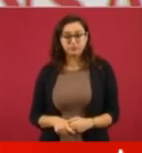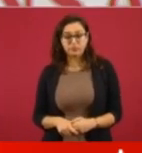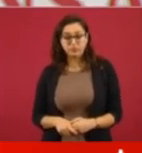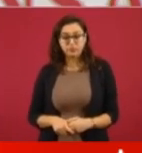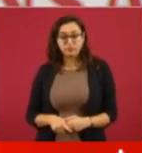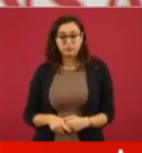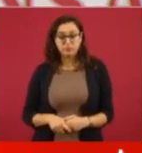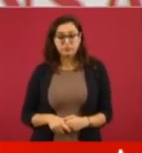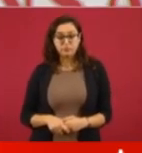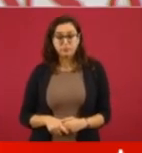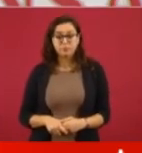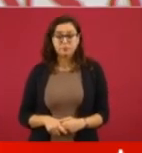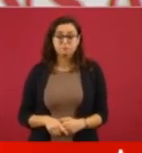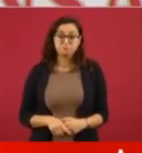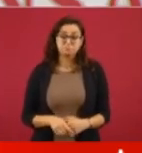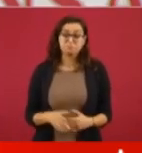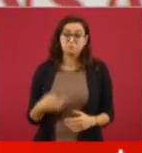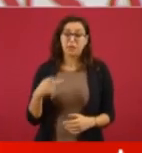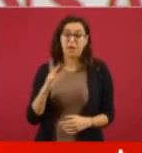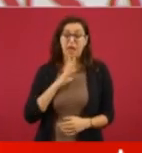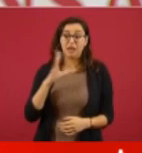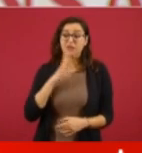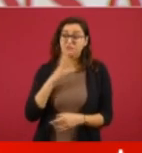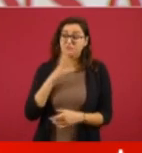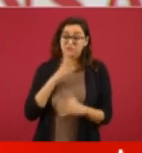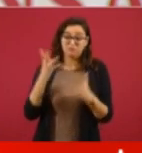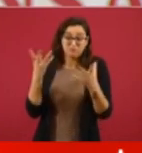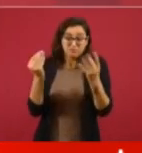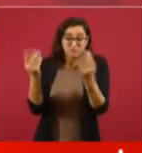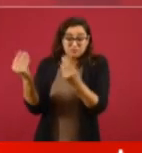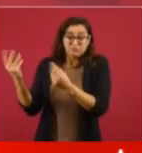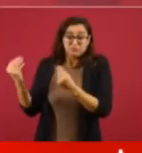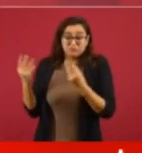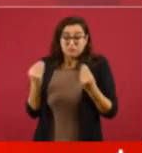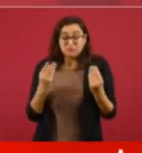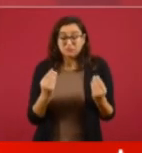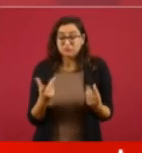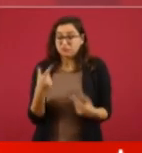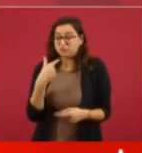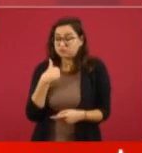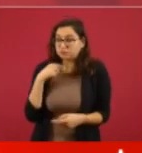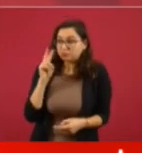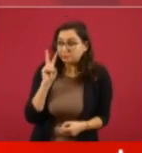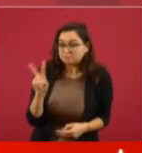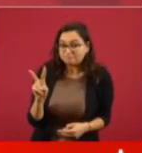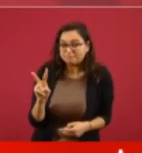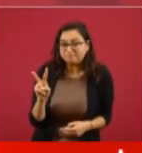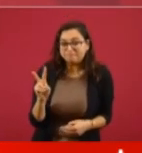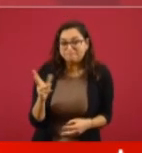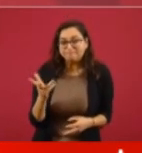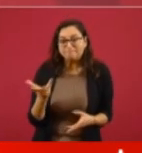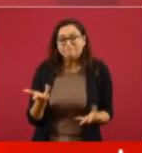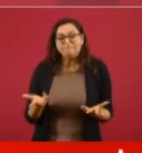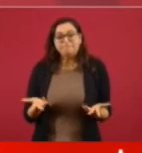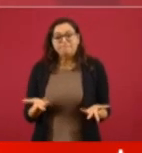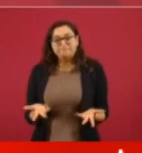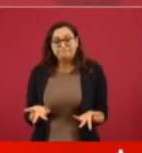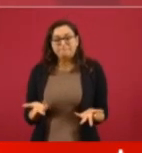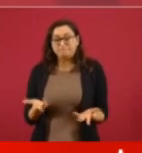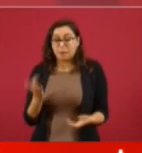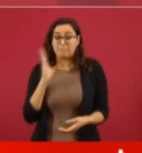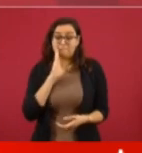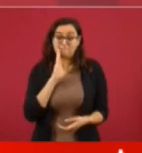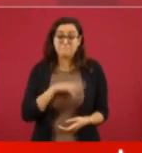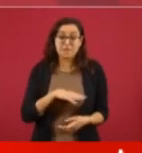Pero existe todo esto, que yo lo veo muy mal,